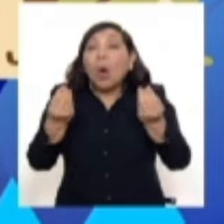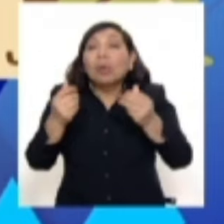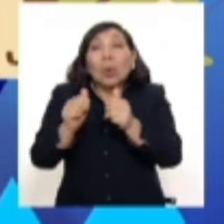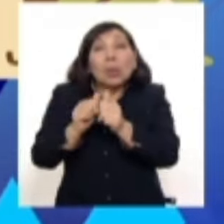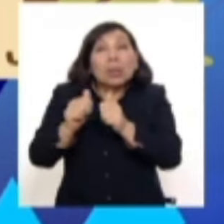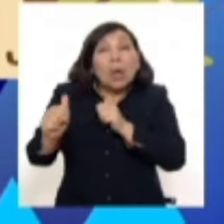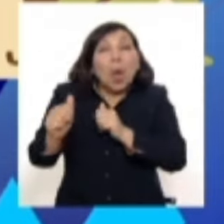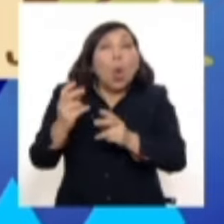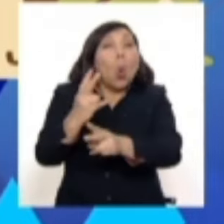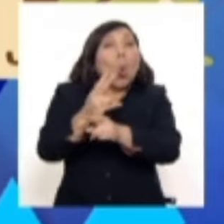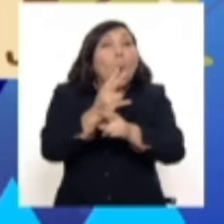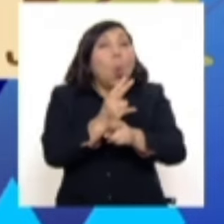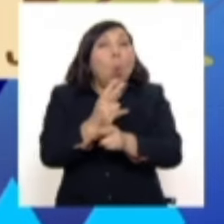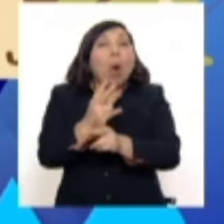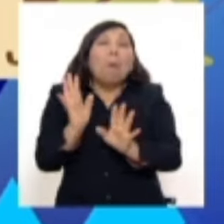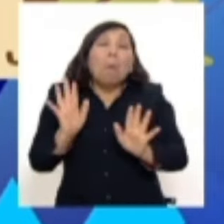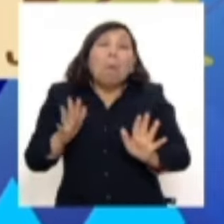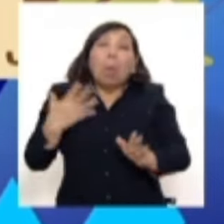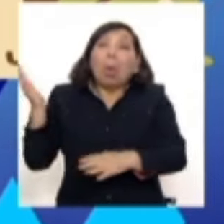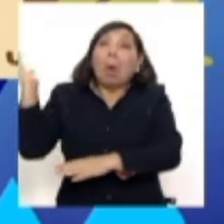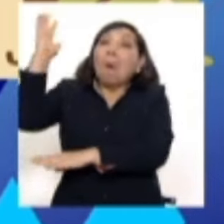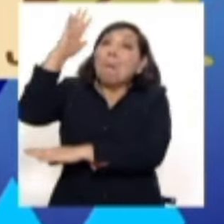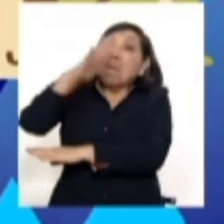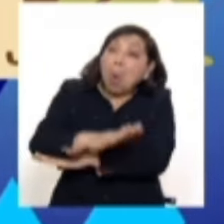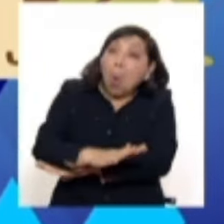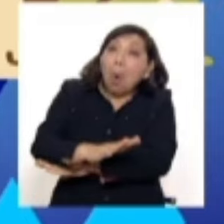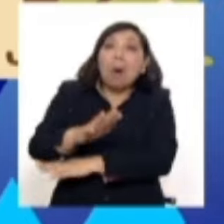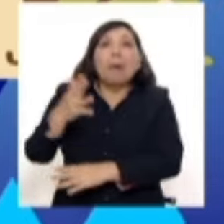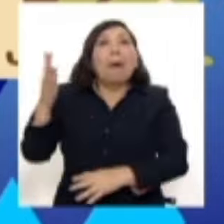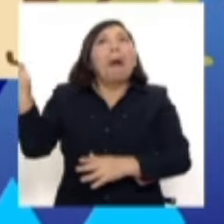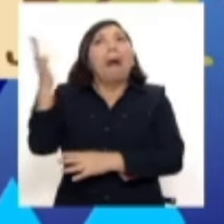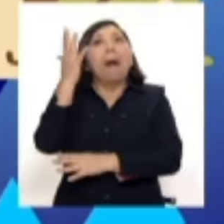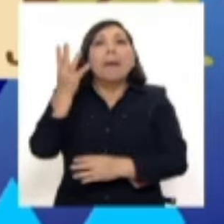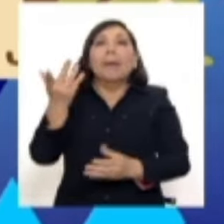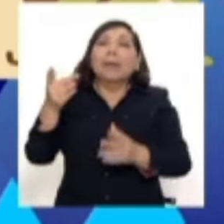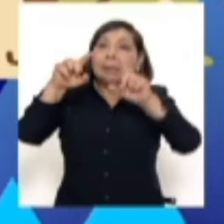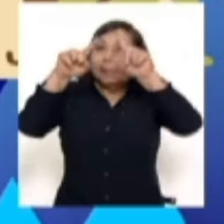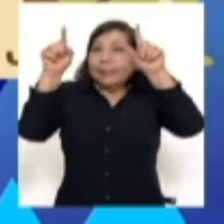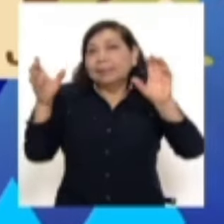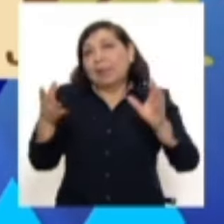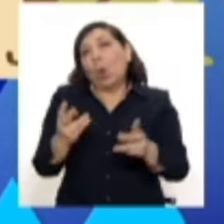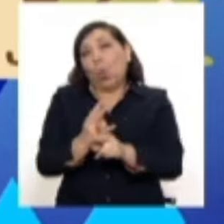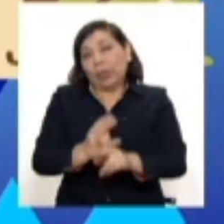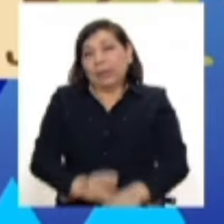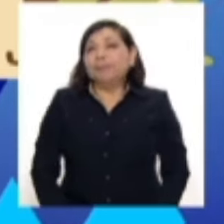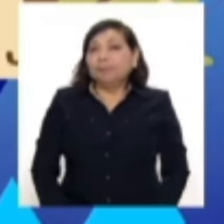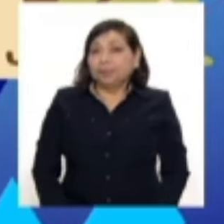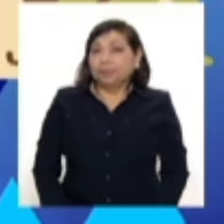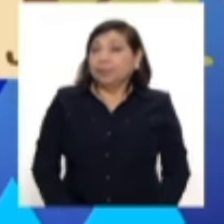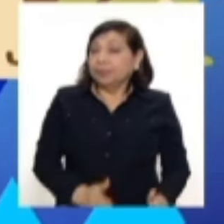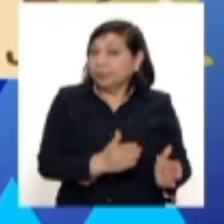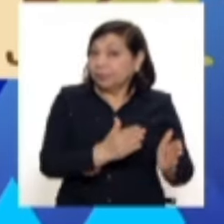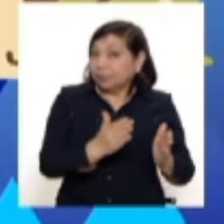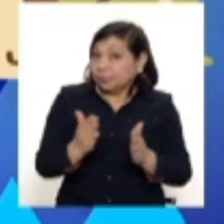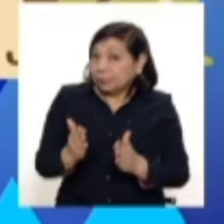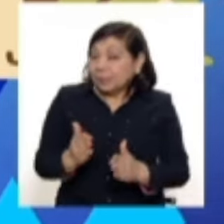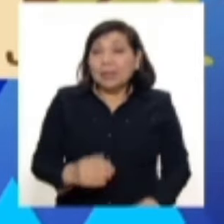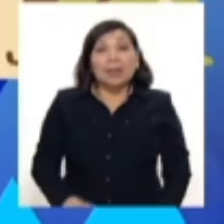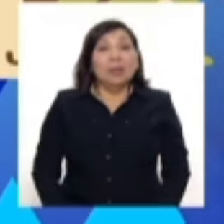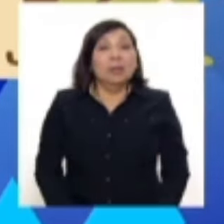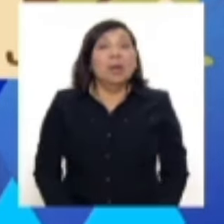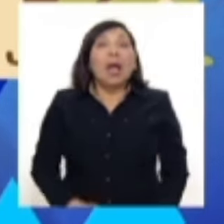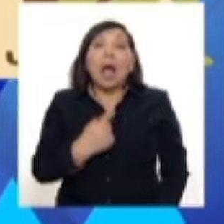alejarnos de objetos que puedan caerse o volarse como árboles o postes. El siguiente aviso meteorológico